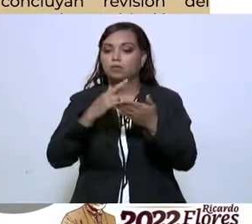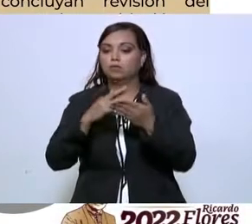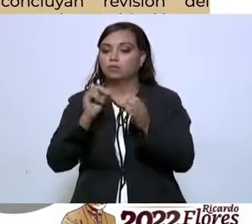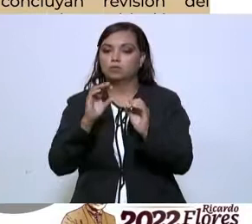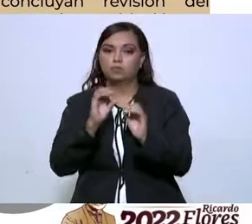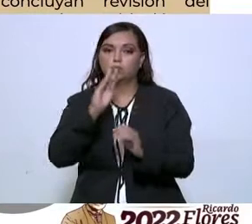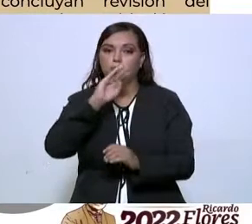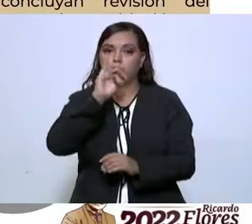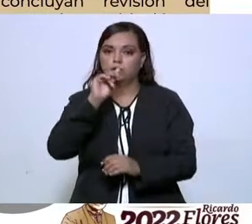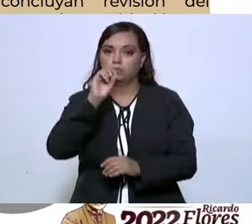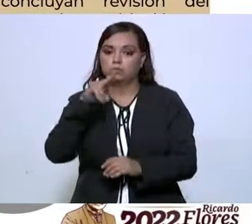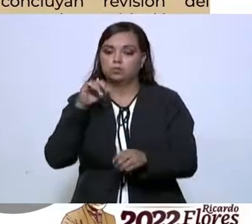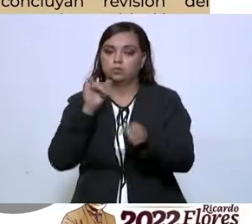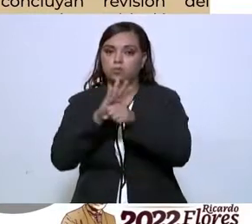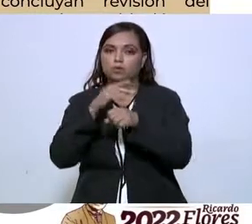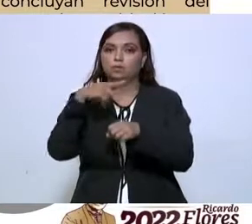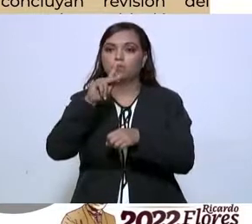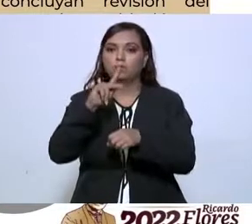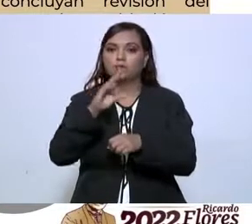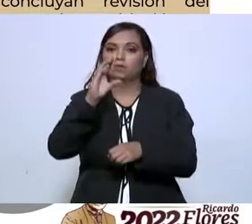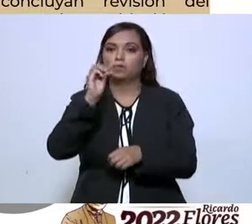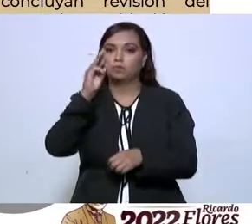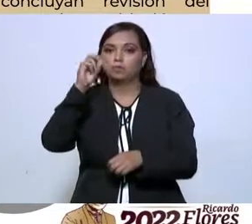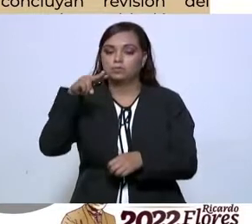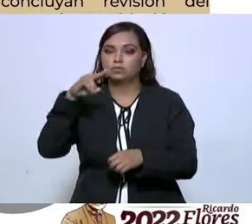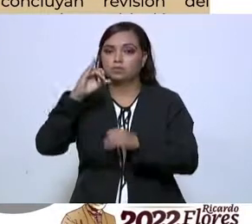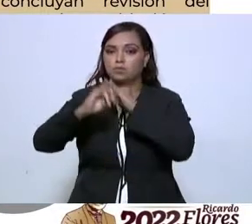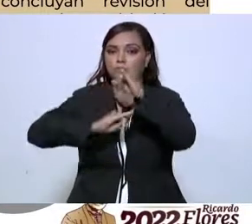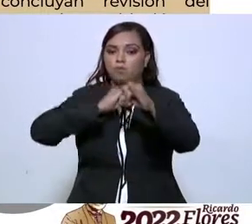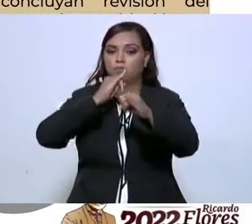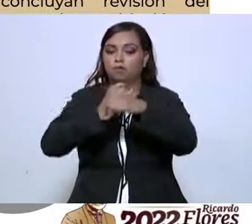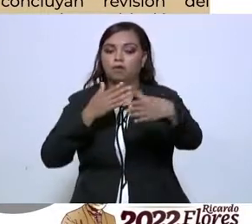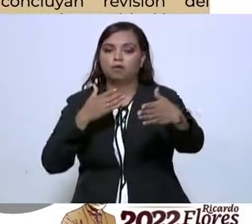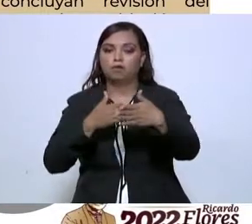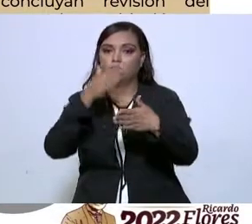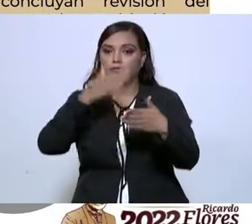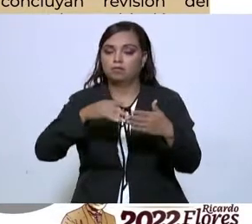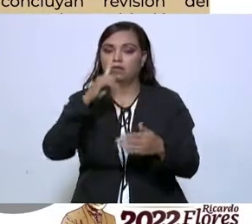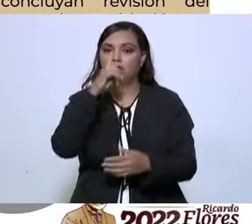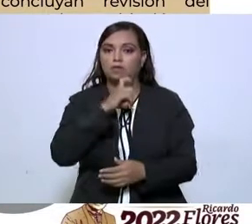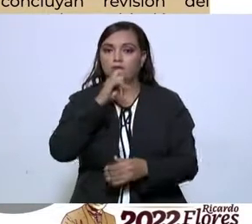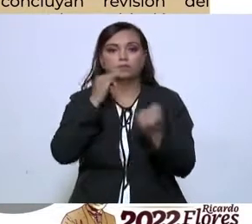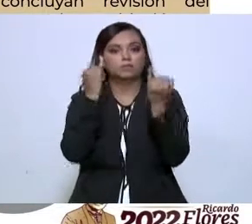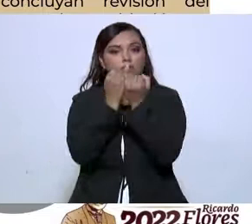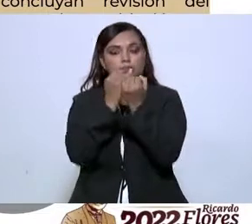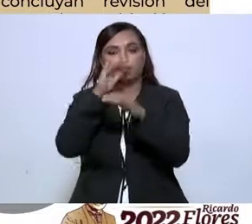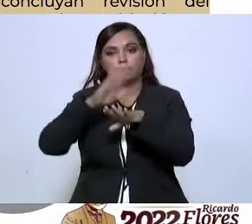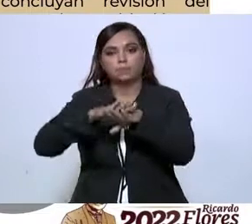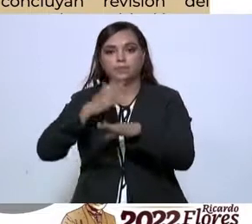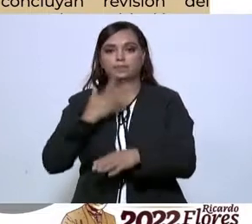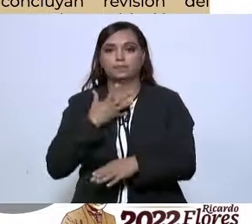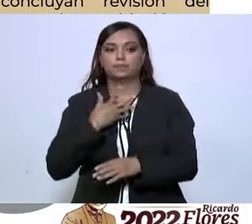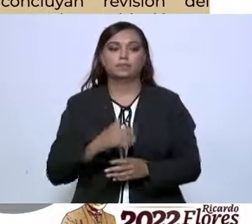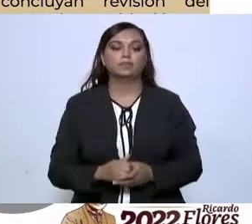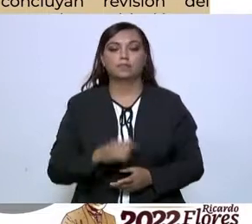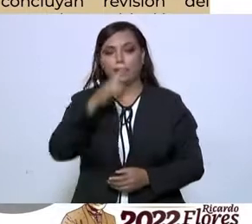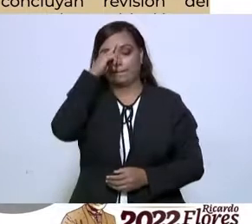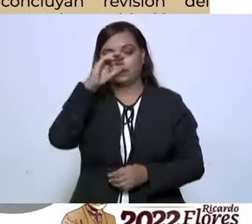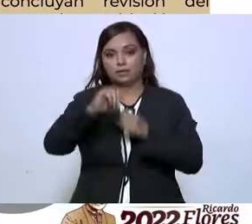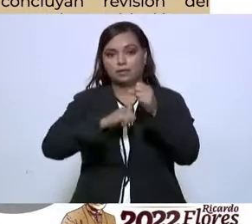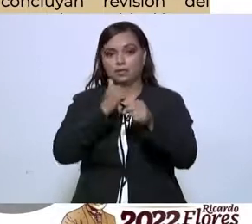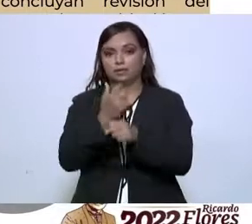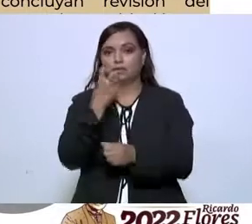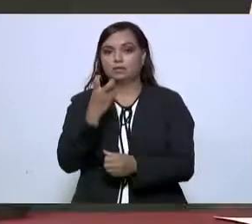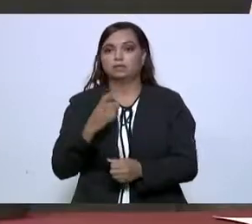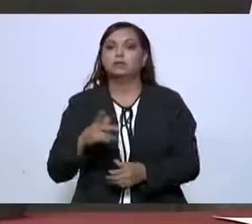objeción por parte de la Comisión Internacional de Límites de Aguas. Adicionalmente, tenemos para este año